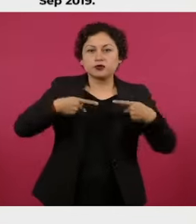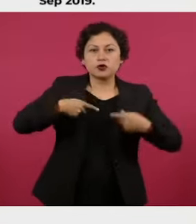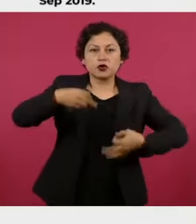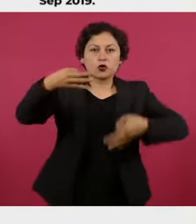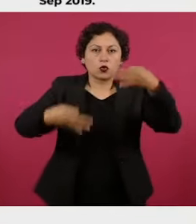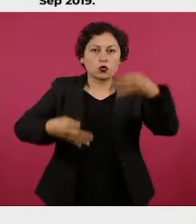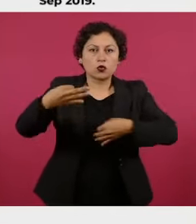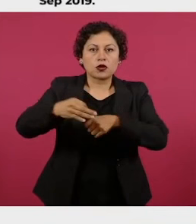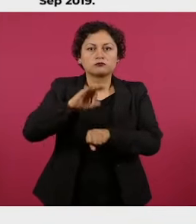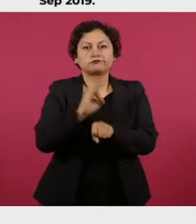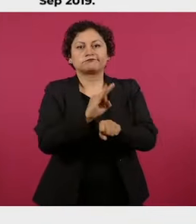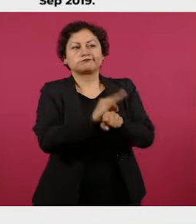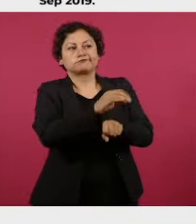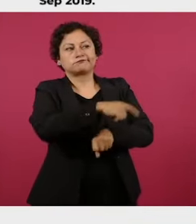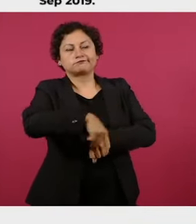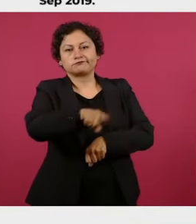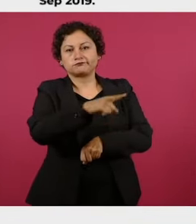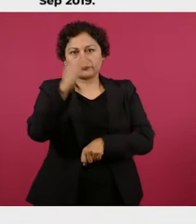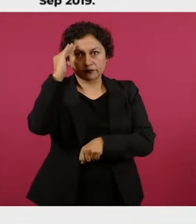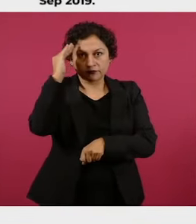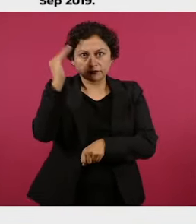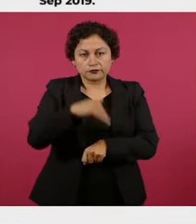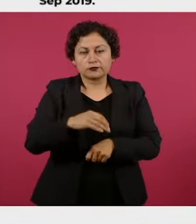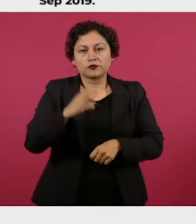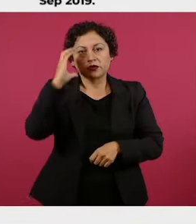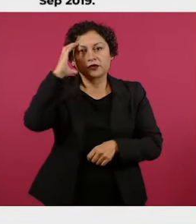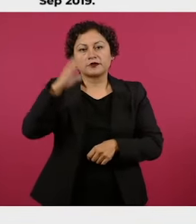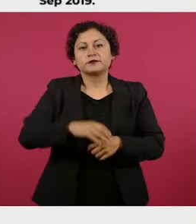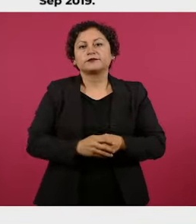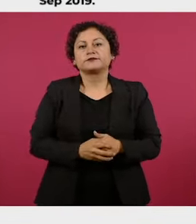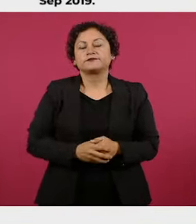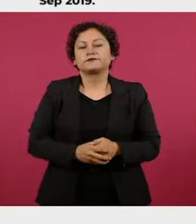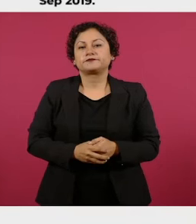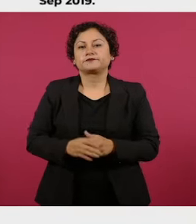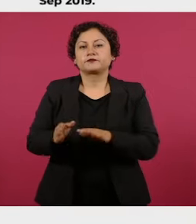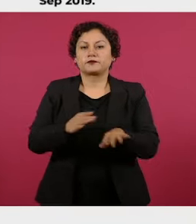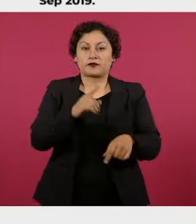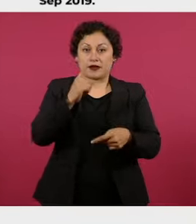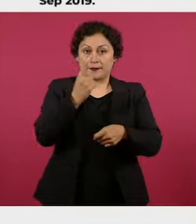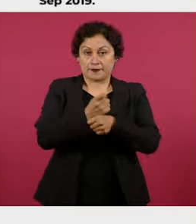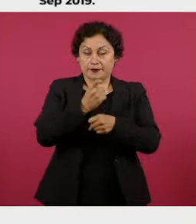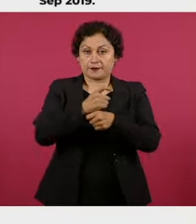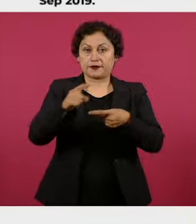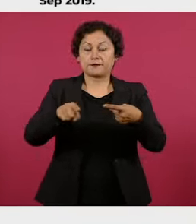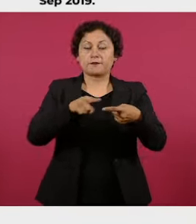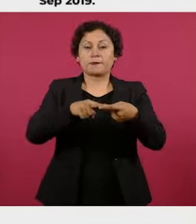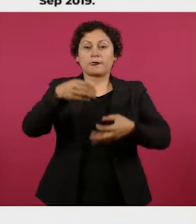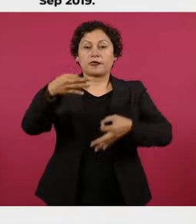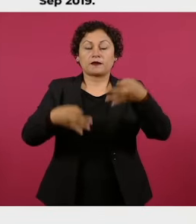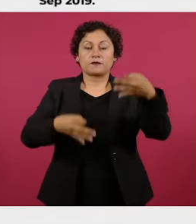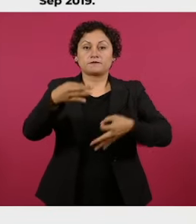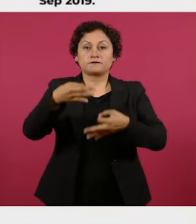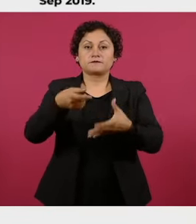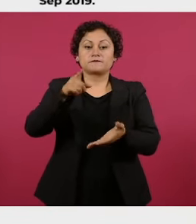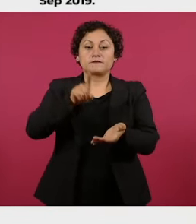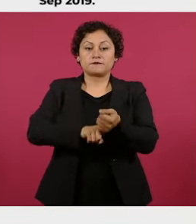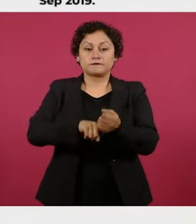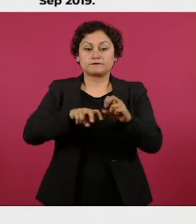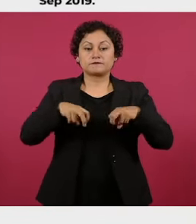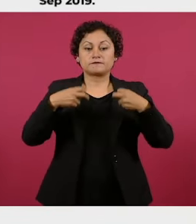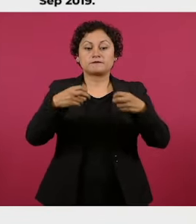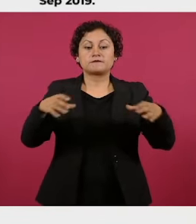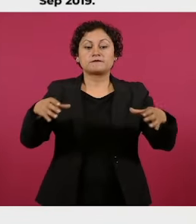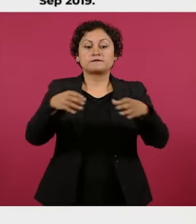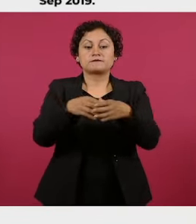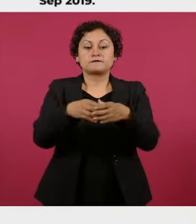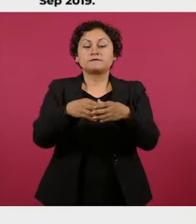dos casos. Este es el primero, el juez es el juez del Tribunal de Enjuiciamiento